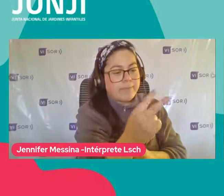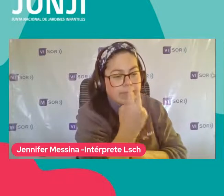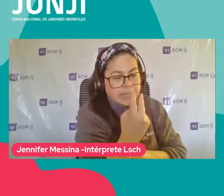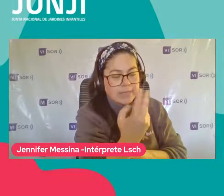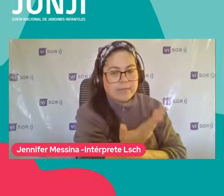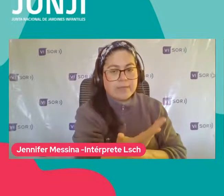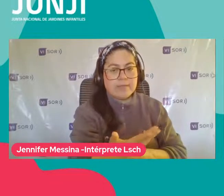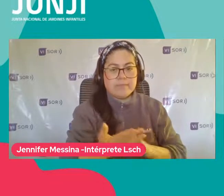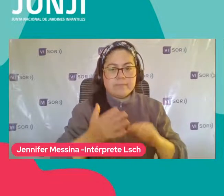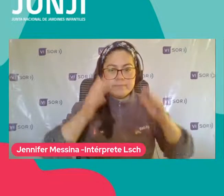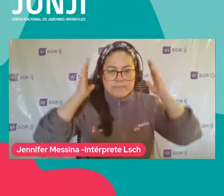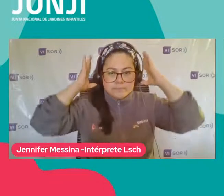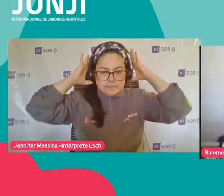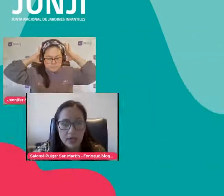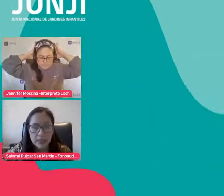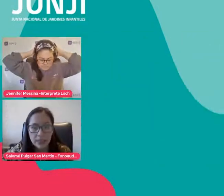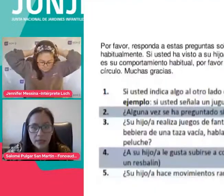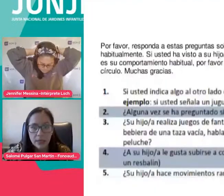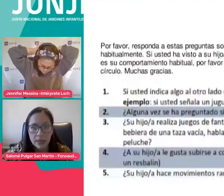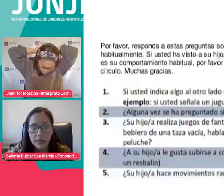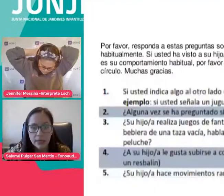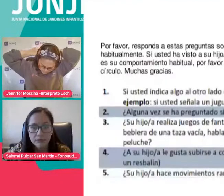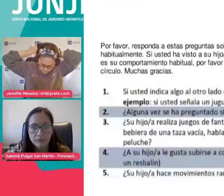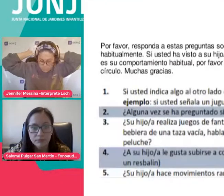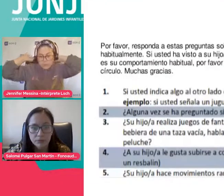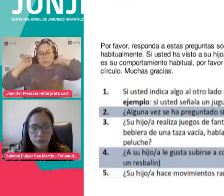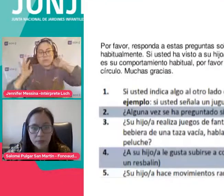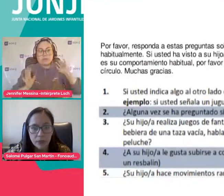Vamos a seguir leyendo Algunas conductas Que podrían ser